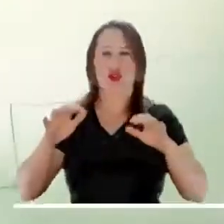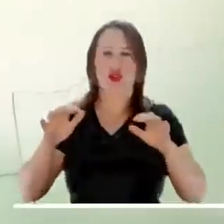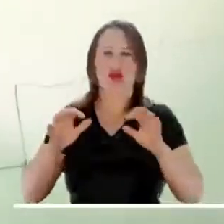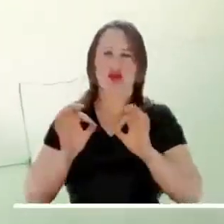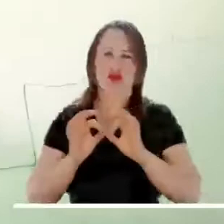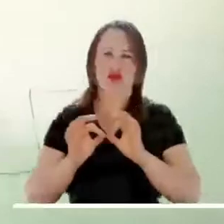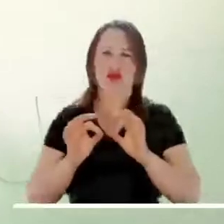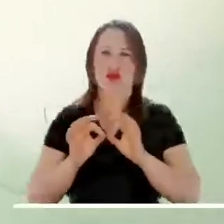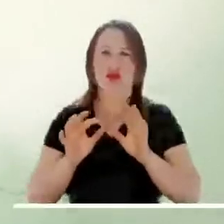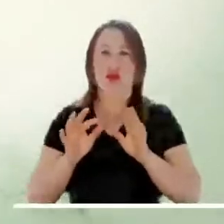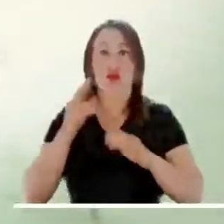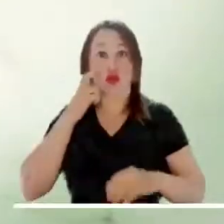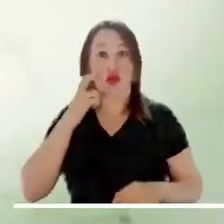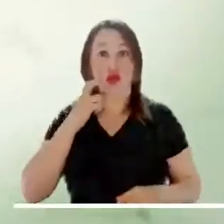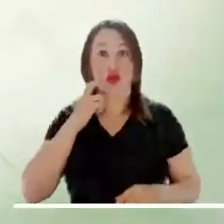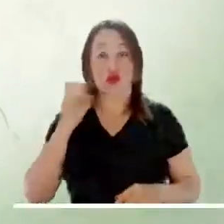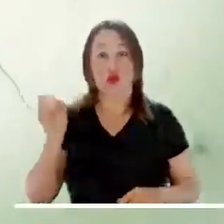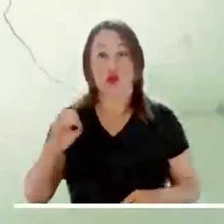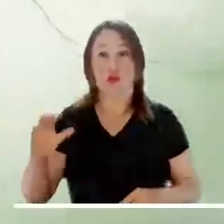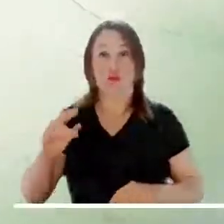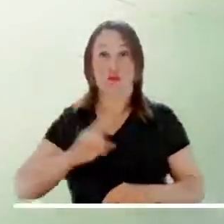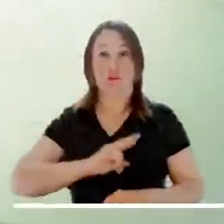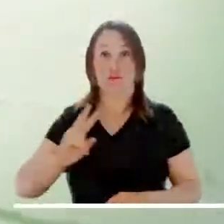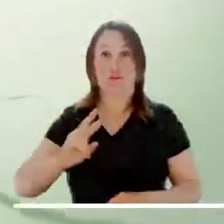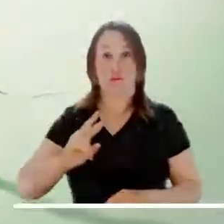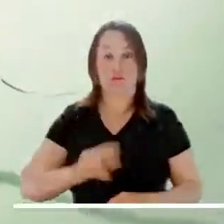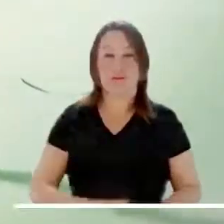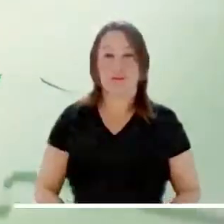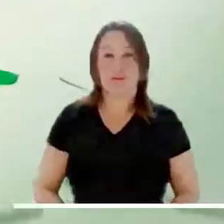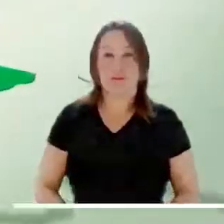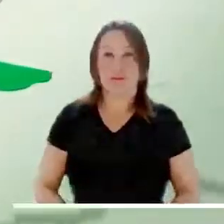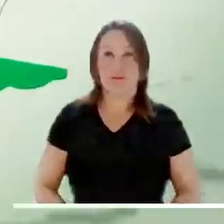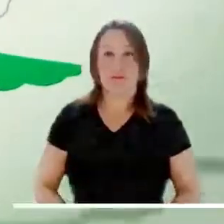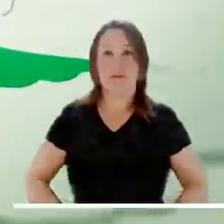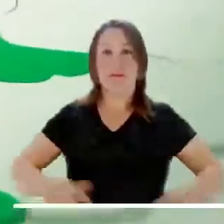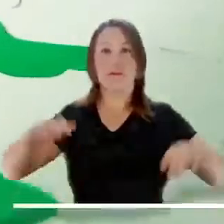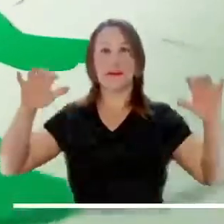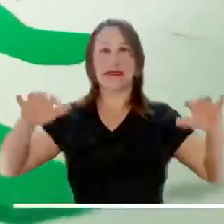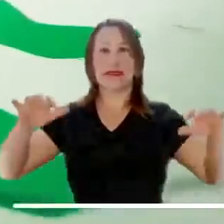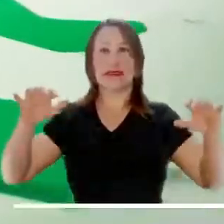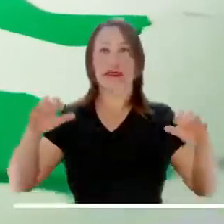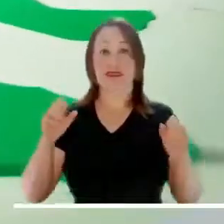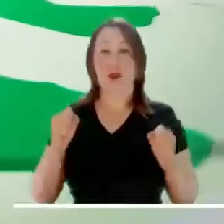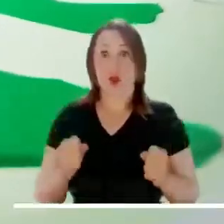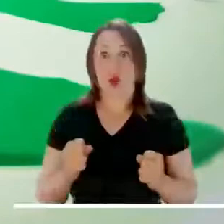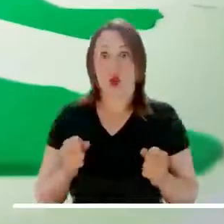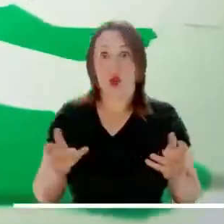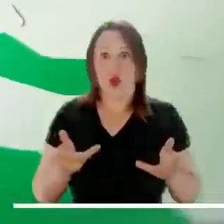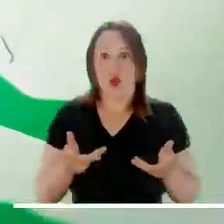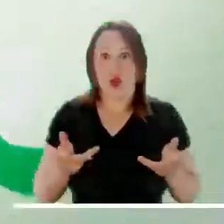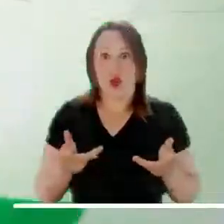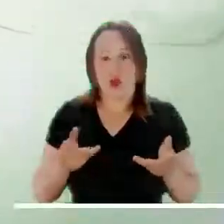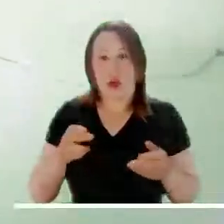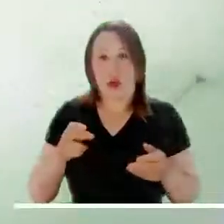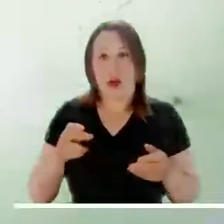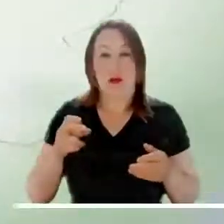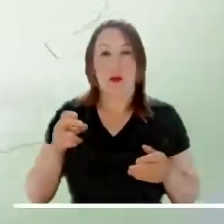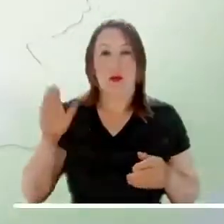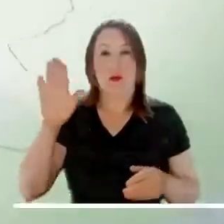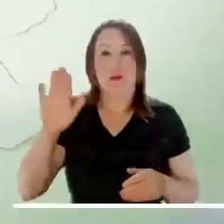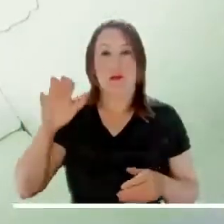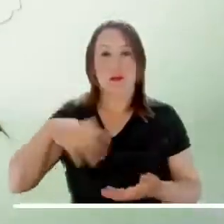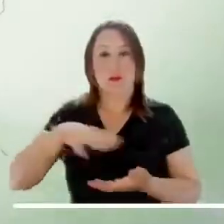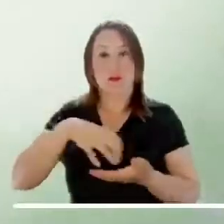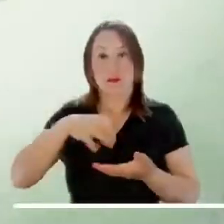Pacífico, donde se esperan lluvias de baja intensidad en Chocó y Occidente de Valle del Cauca. Precipitaciones importantes